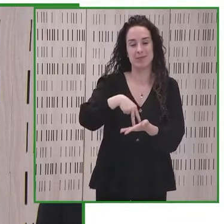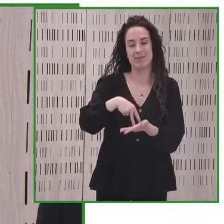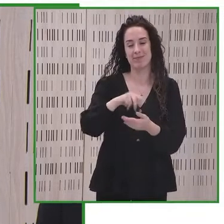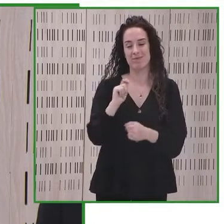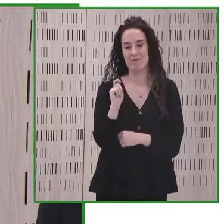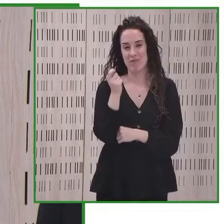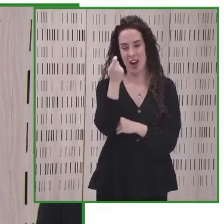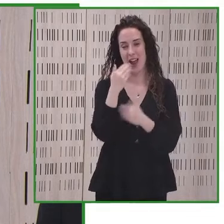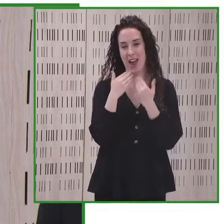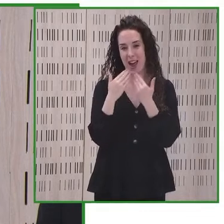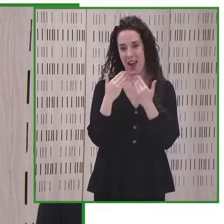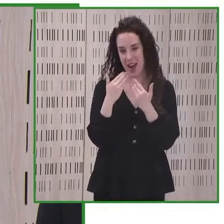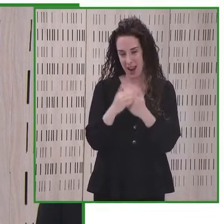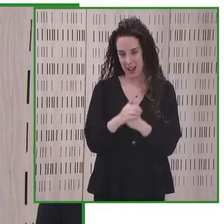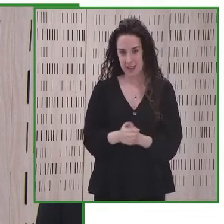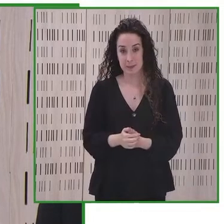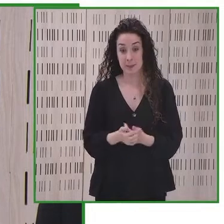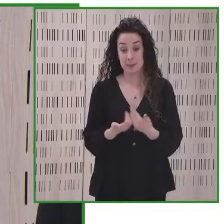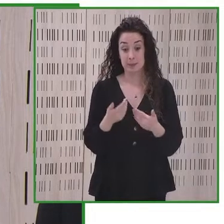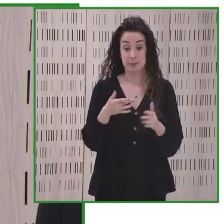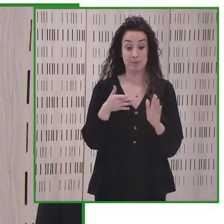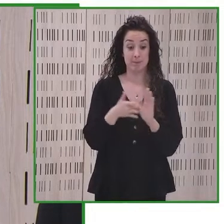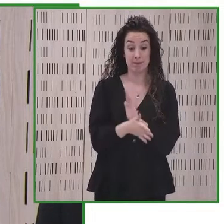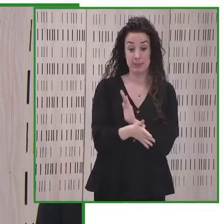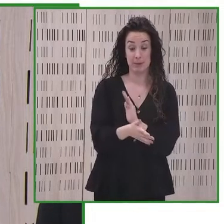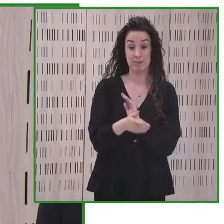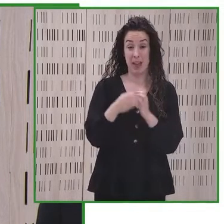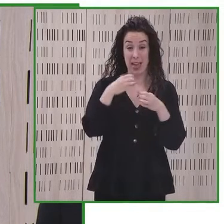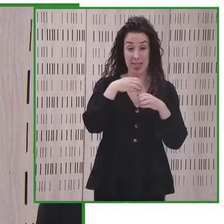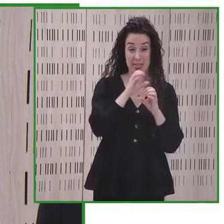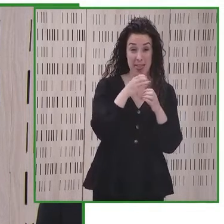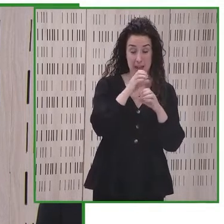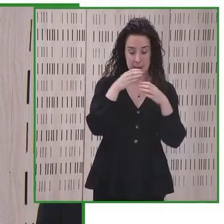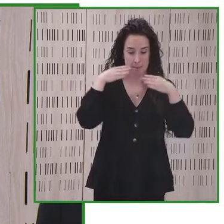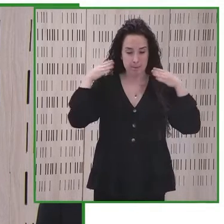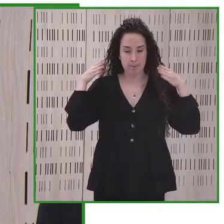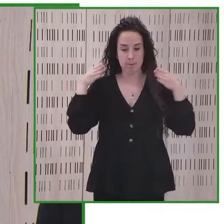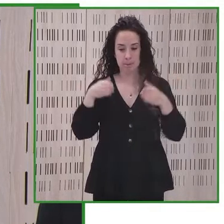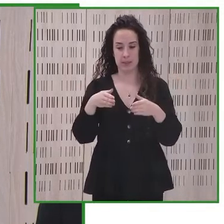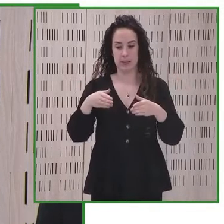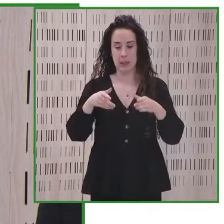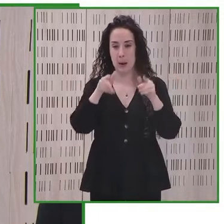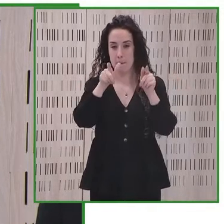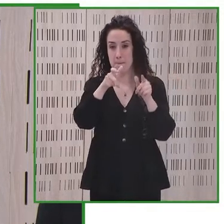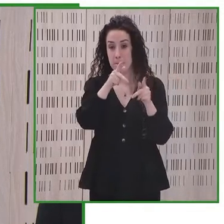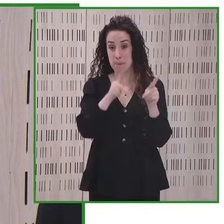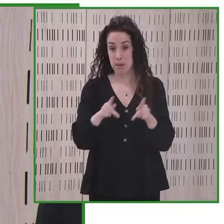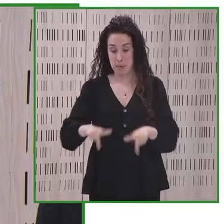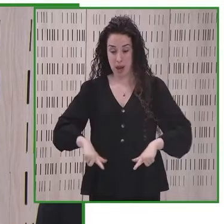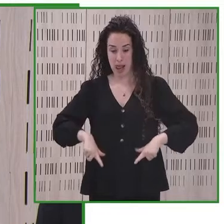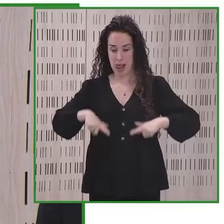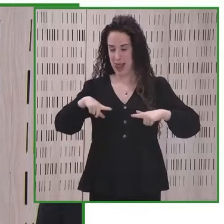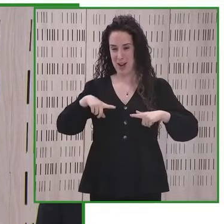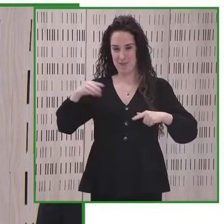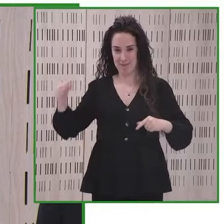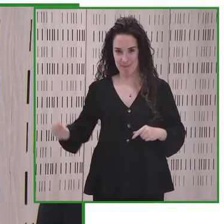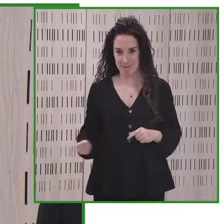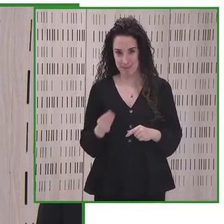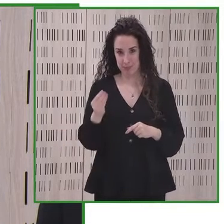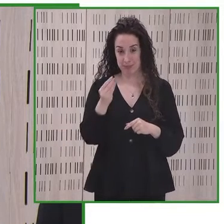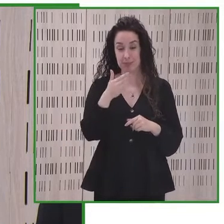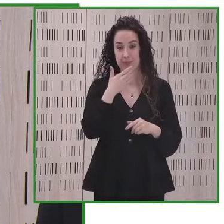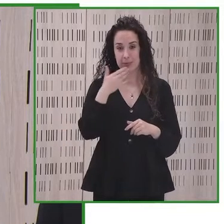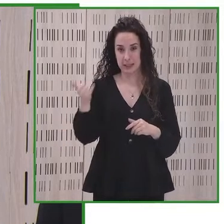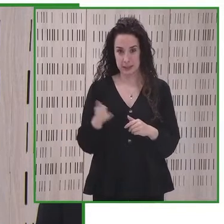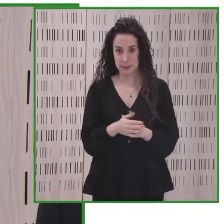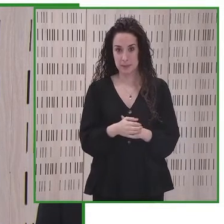Por tanto, la ciencia dirigida a solucionar la vida de las personas. Esa es la